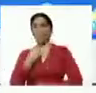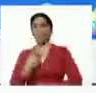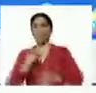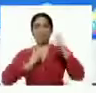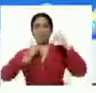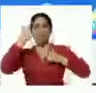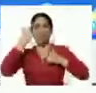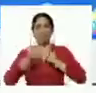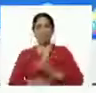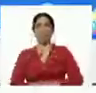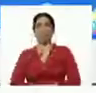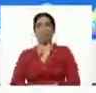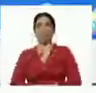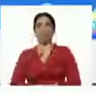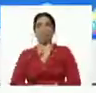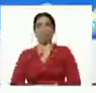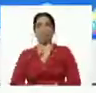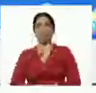comandante Chávez,